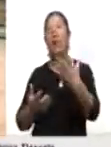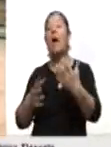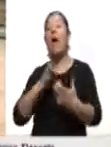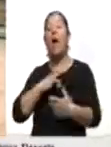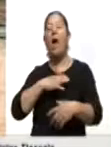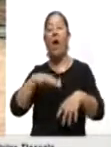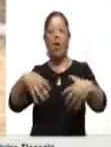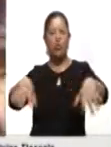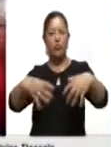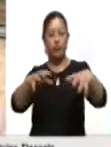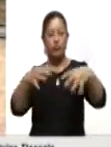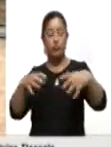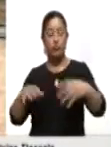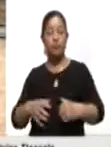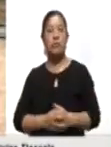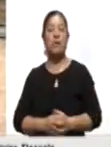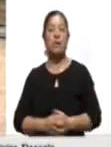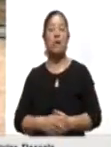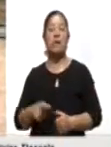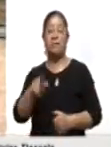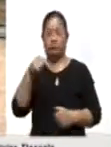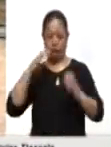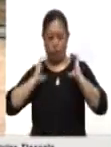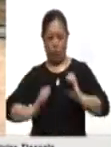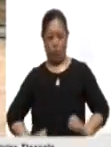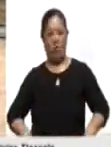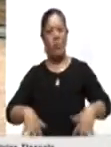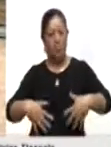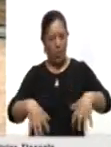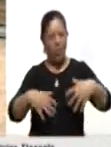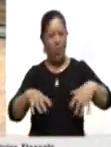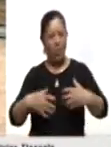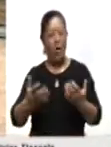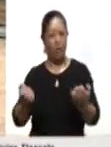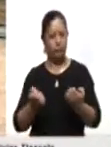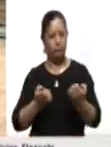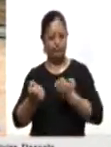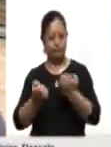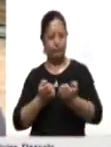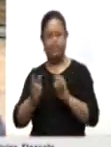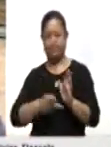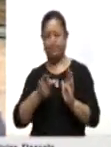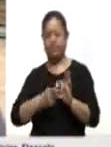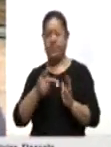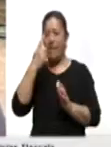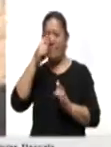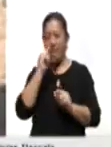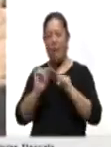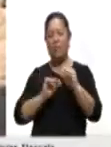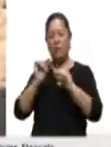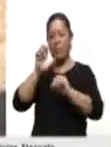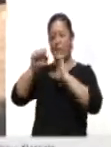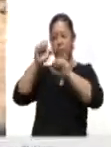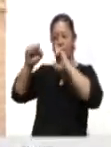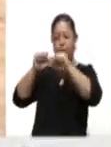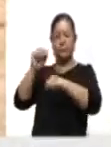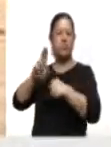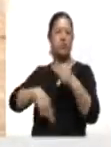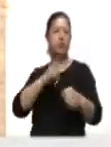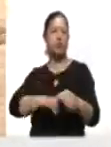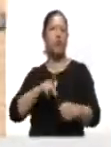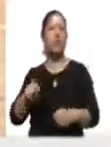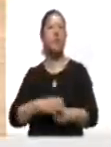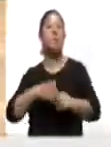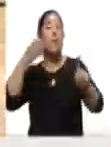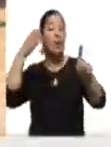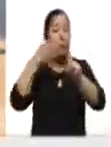que estamos tratando de hacer para regresar a esta regularidad que hemos perdido. El principal objetivo que